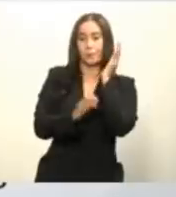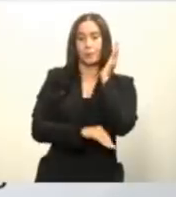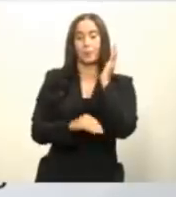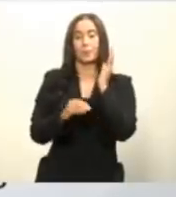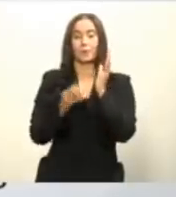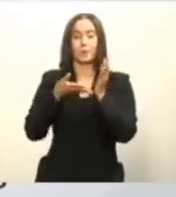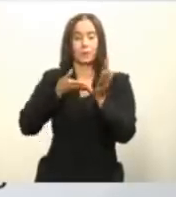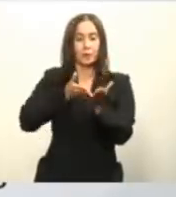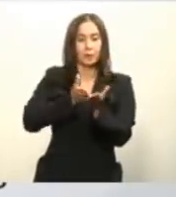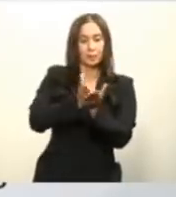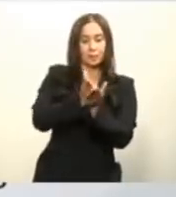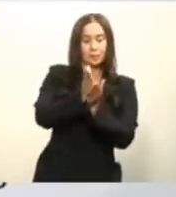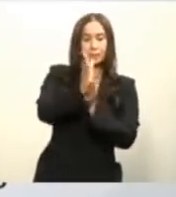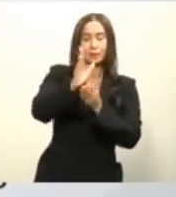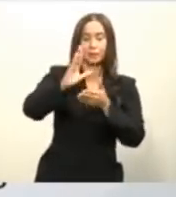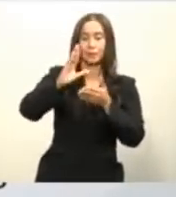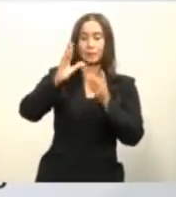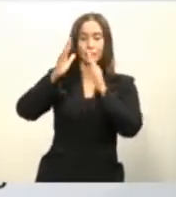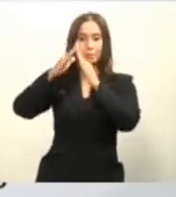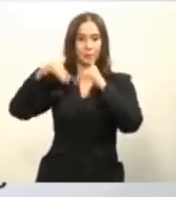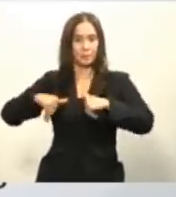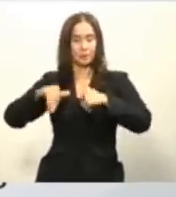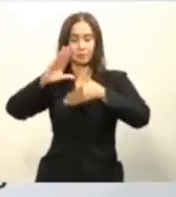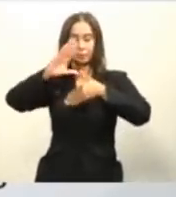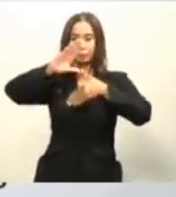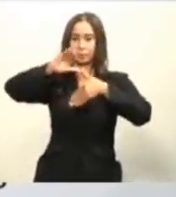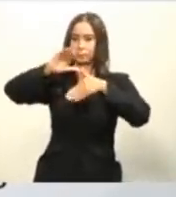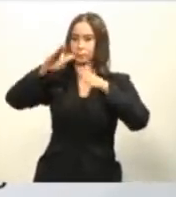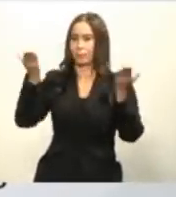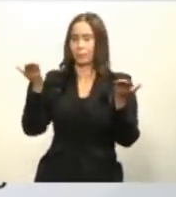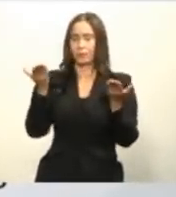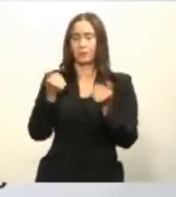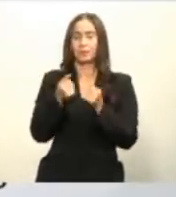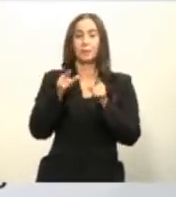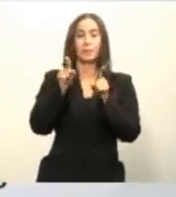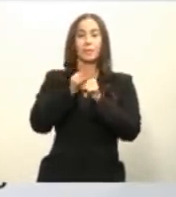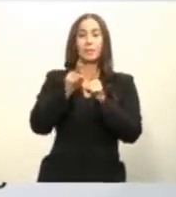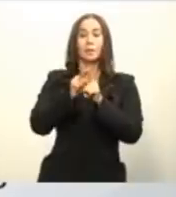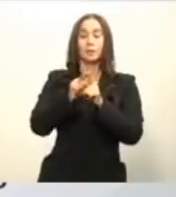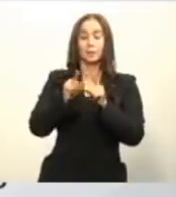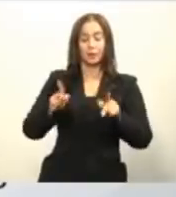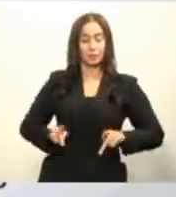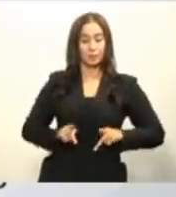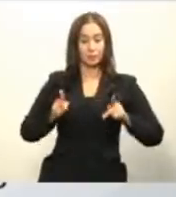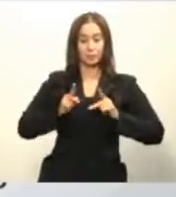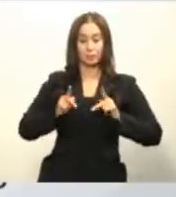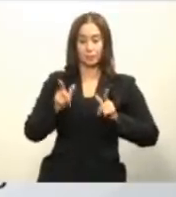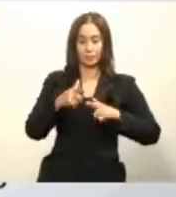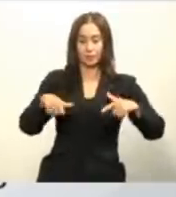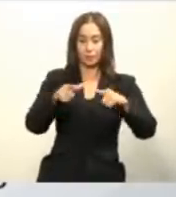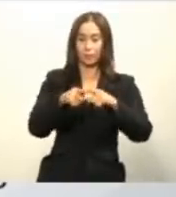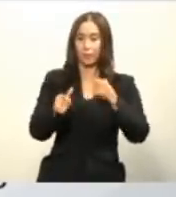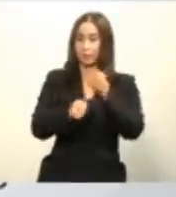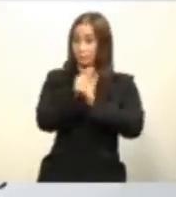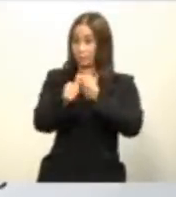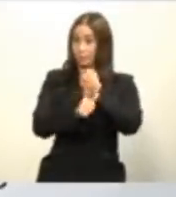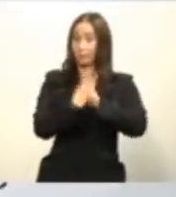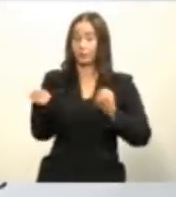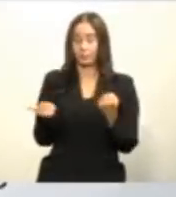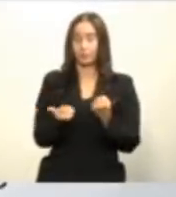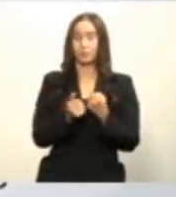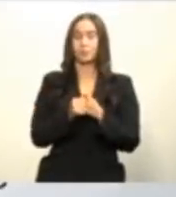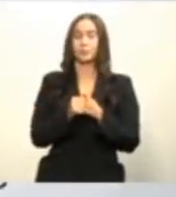naturales calamidades públicas o emergencia las que habitan en zona de alto riesgo no mitigable las que están en condiciones